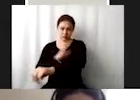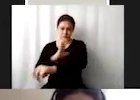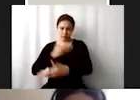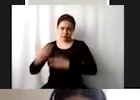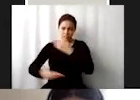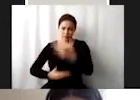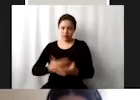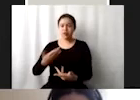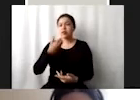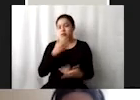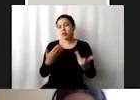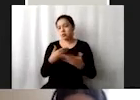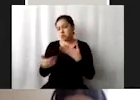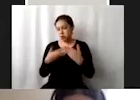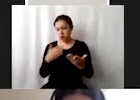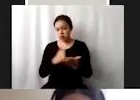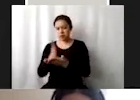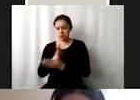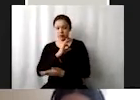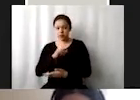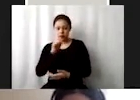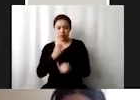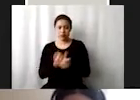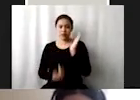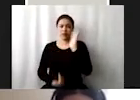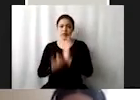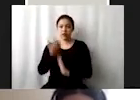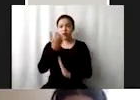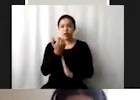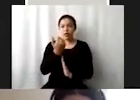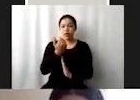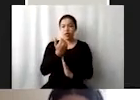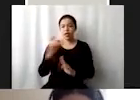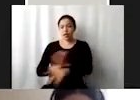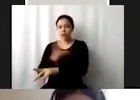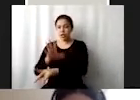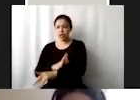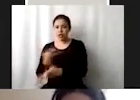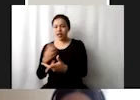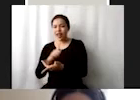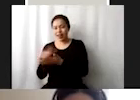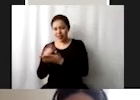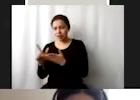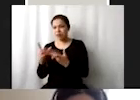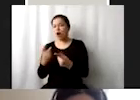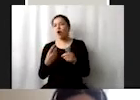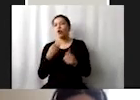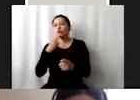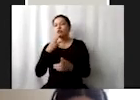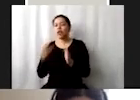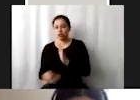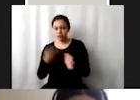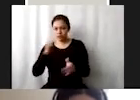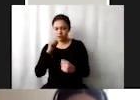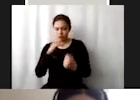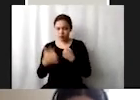fiables y modernos aumentar considerablemente la proporción de energía renovable esto es fundamental sobre todo para los próximos